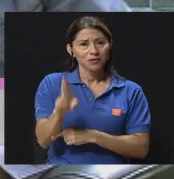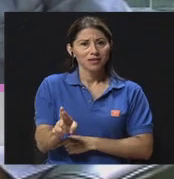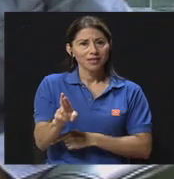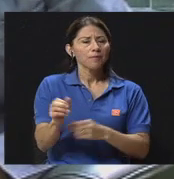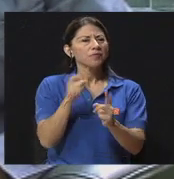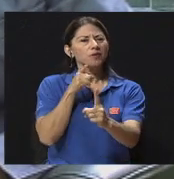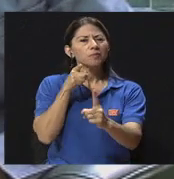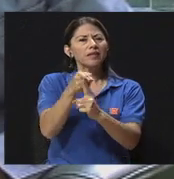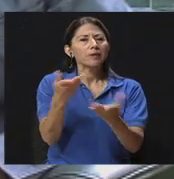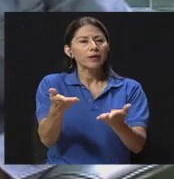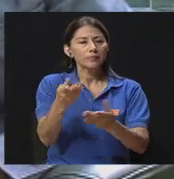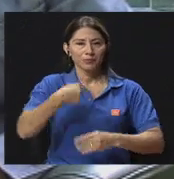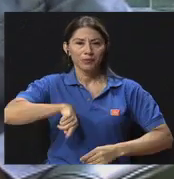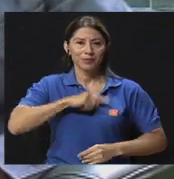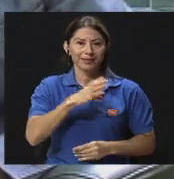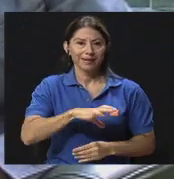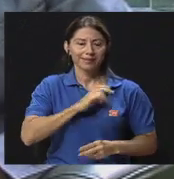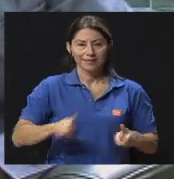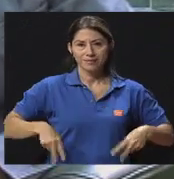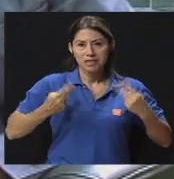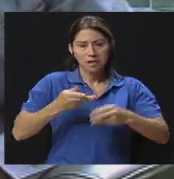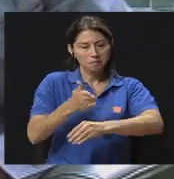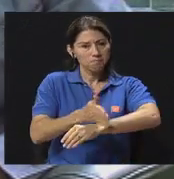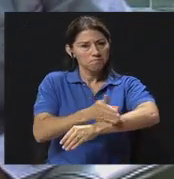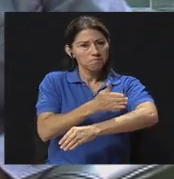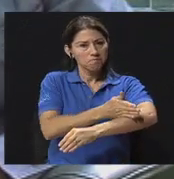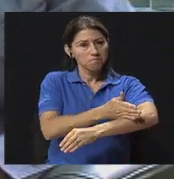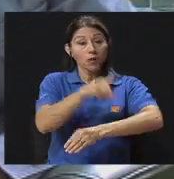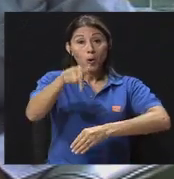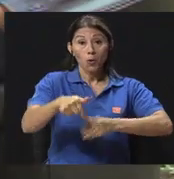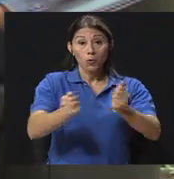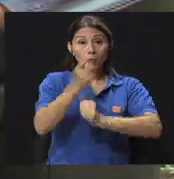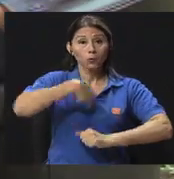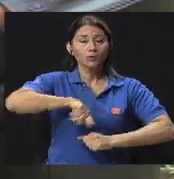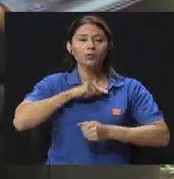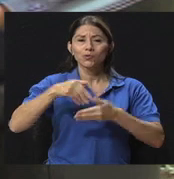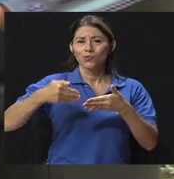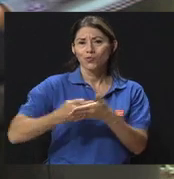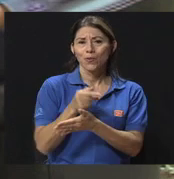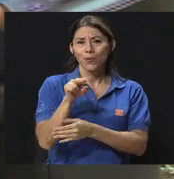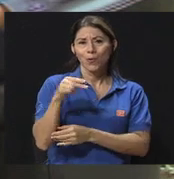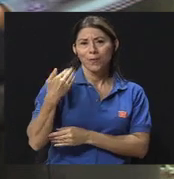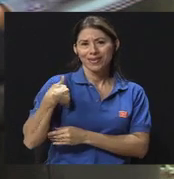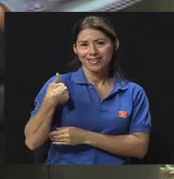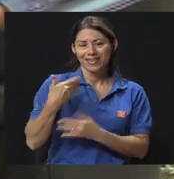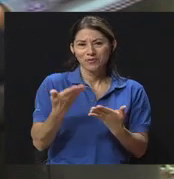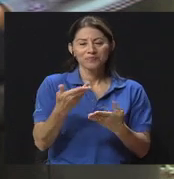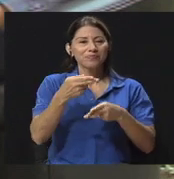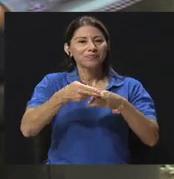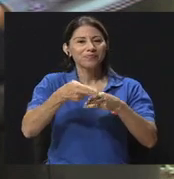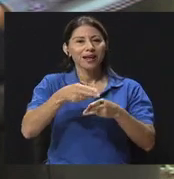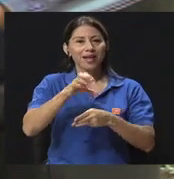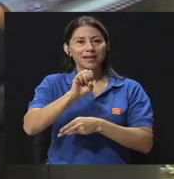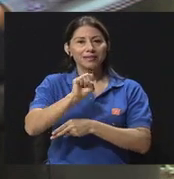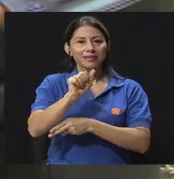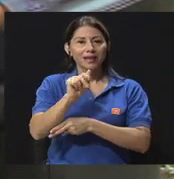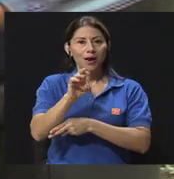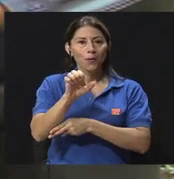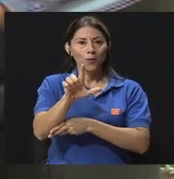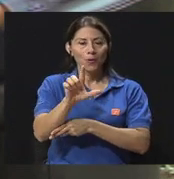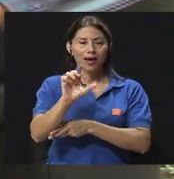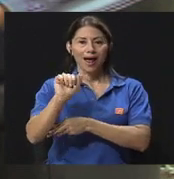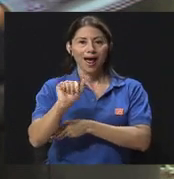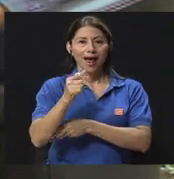finalidad de mejorar nuestra calidad de vida. Hoy está con nosotros un nuevo compañero, un nuevo conductor, se trata de Saúl Aguilar, que muy